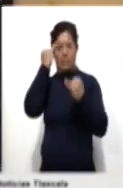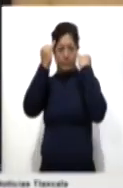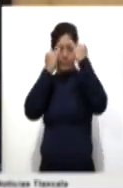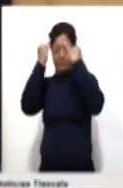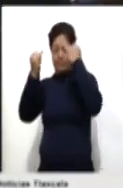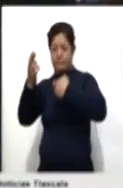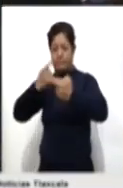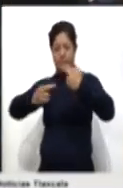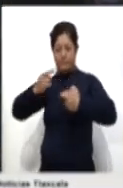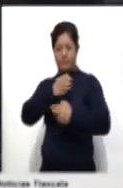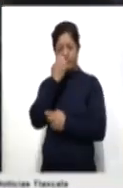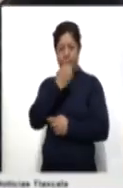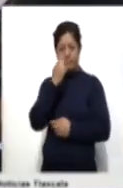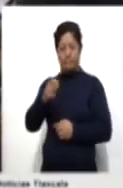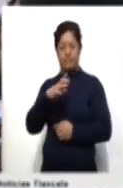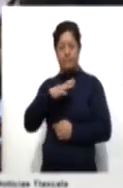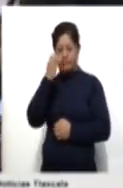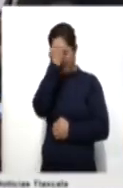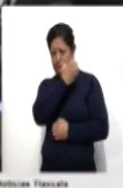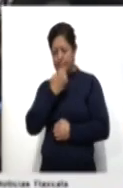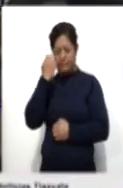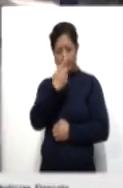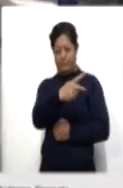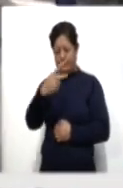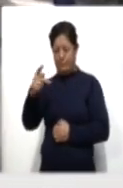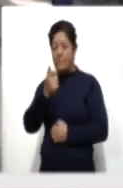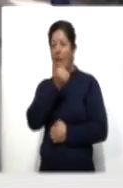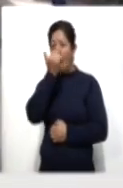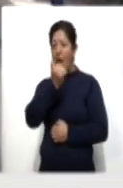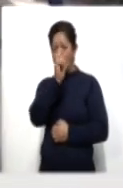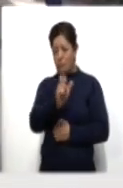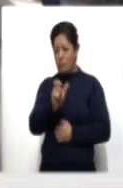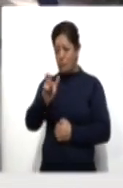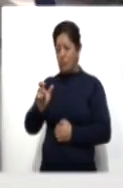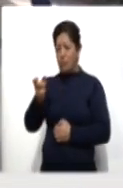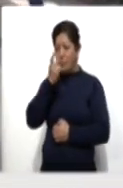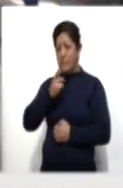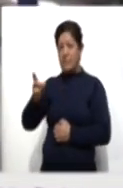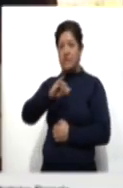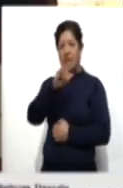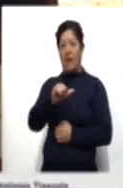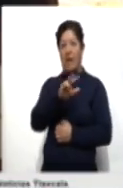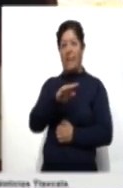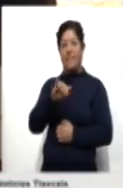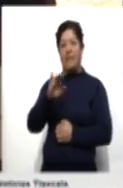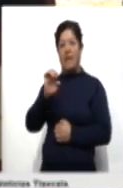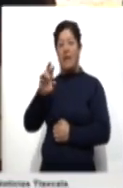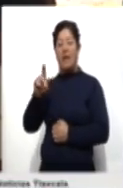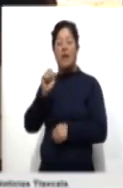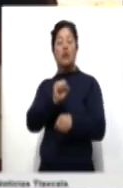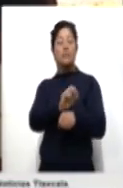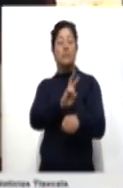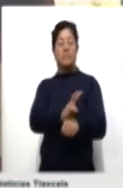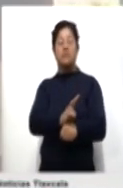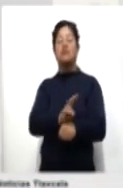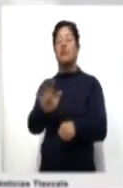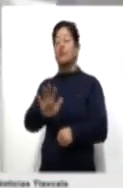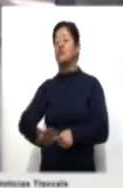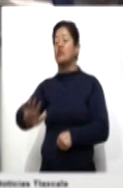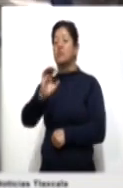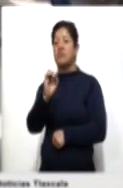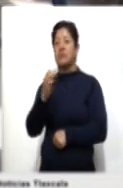regreso a clases y diagnóstico para los alumnos. Así lo informó Javier Maravilla Hernández, supervisor de la zona 03.